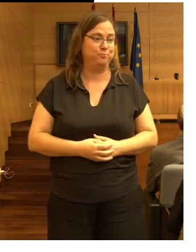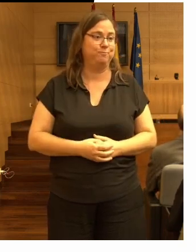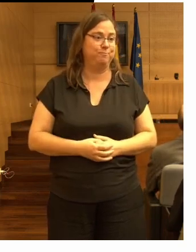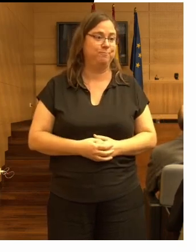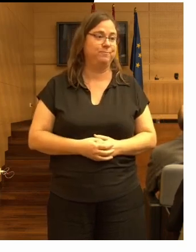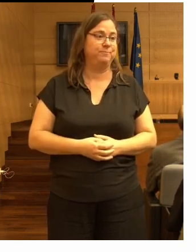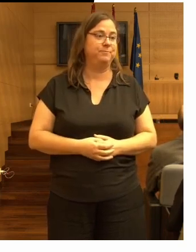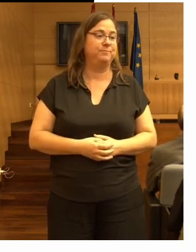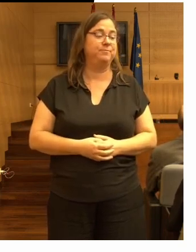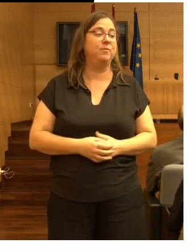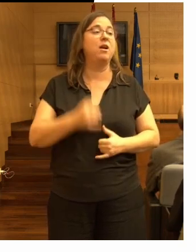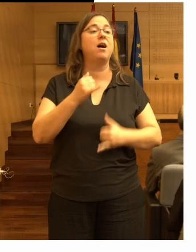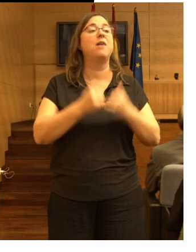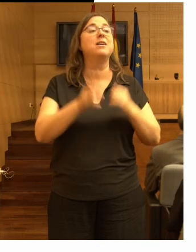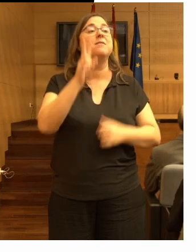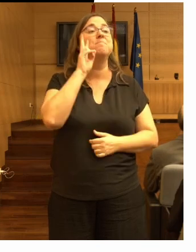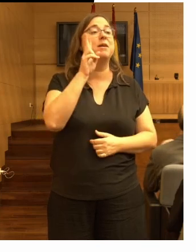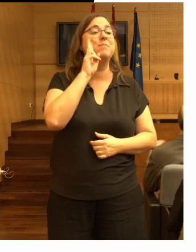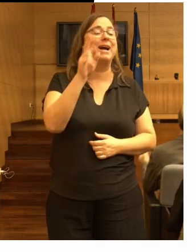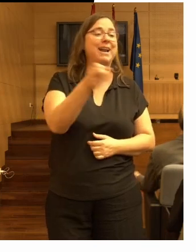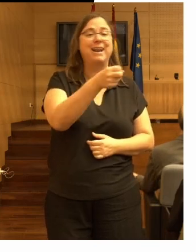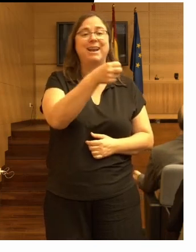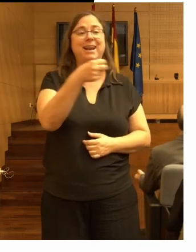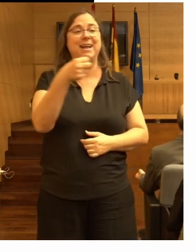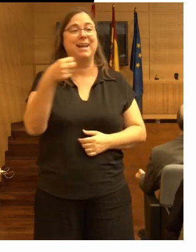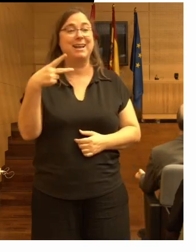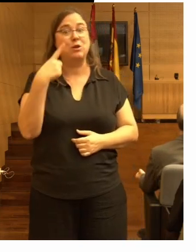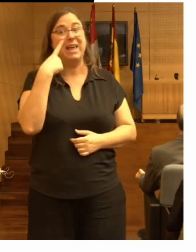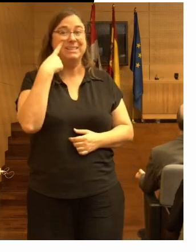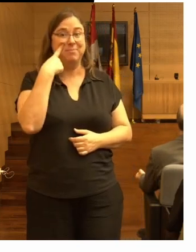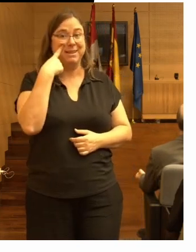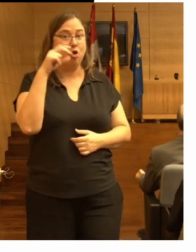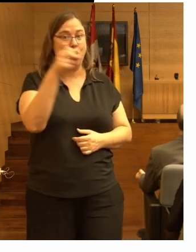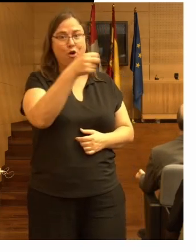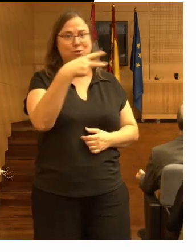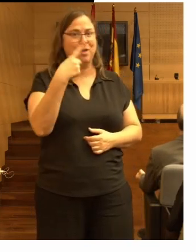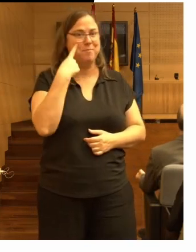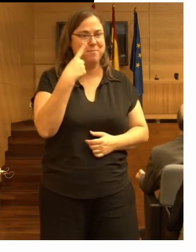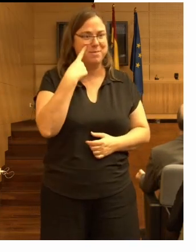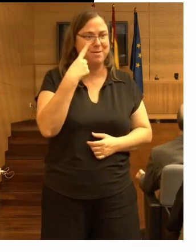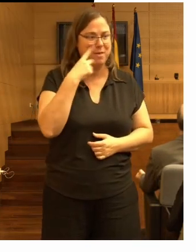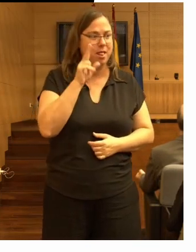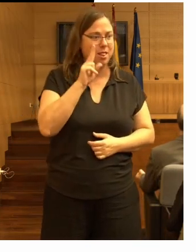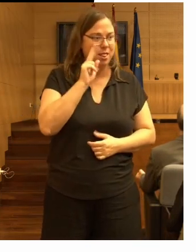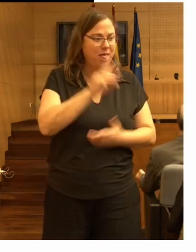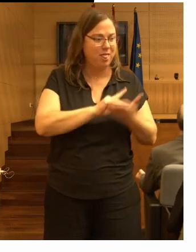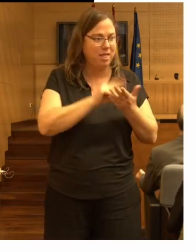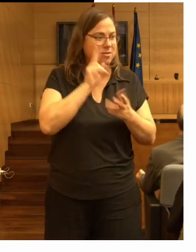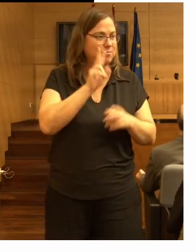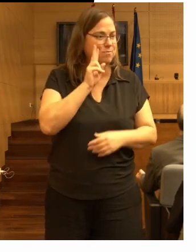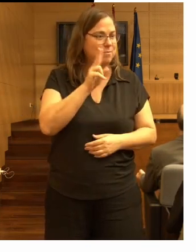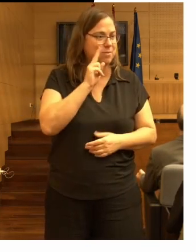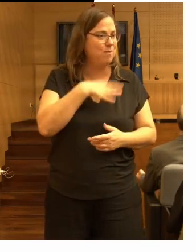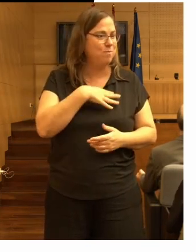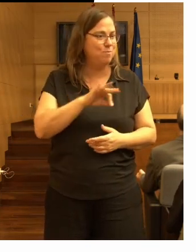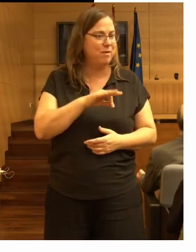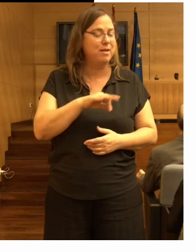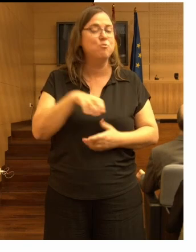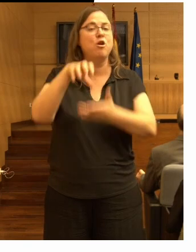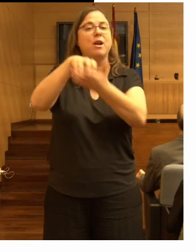y ver los resultados de las inspecciones y los datos de las